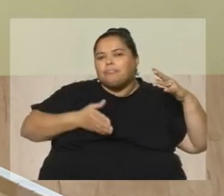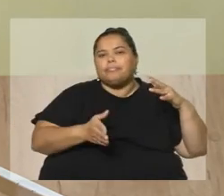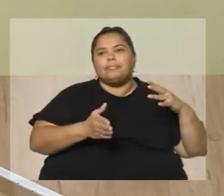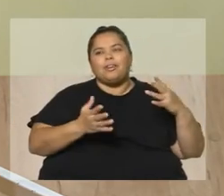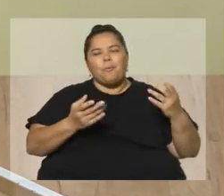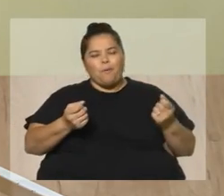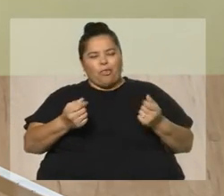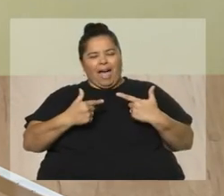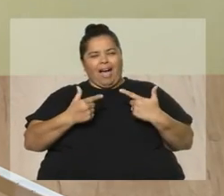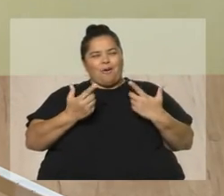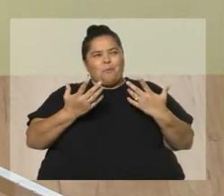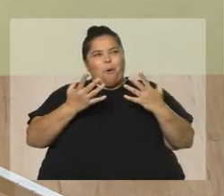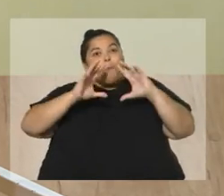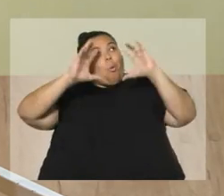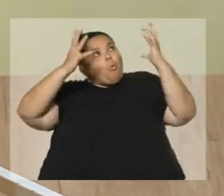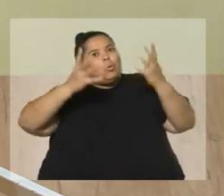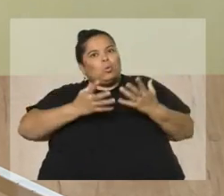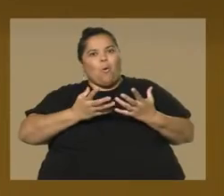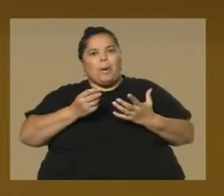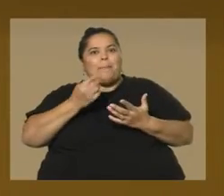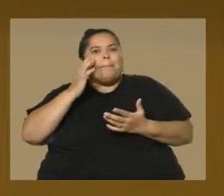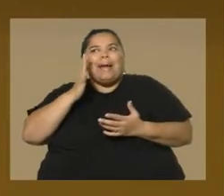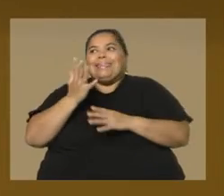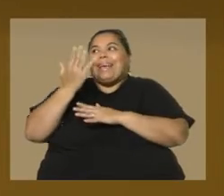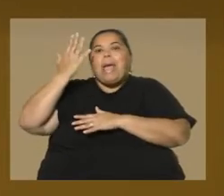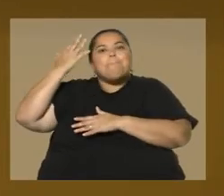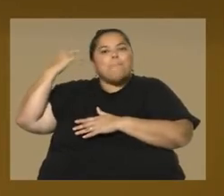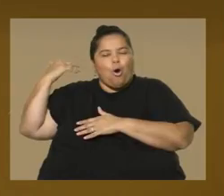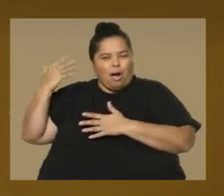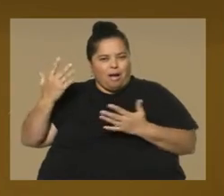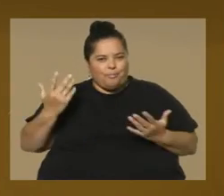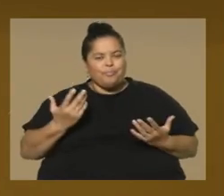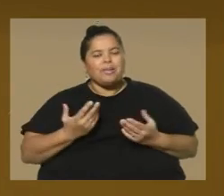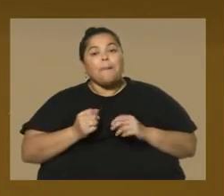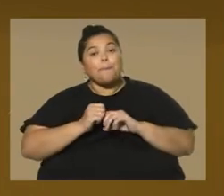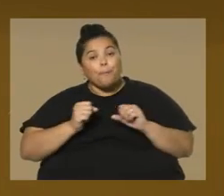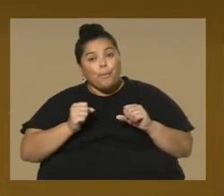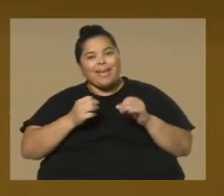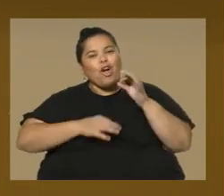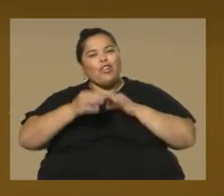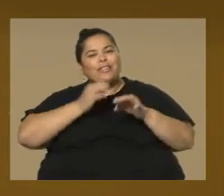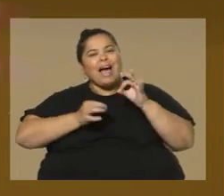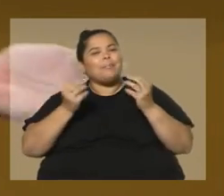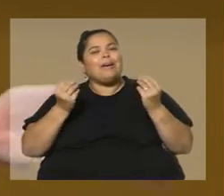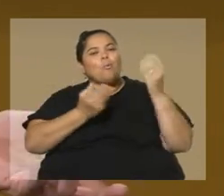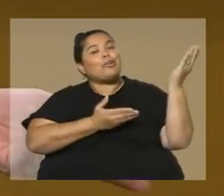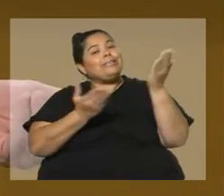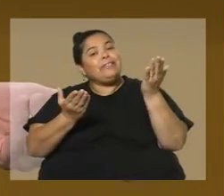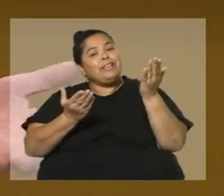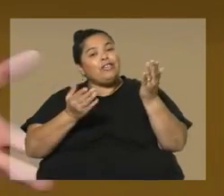en ese mundo, en esa época. ¿Se puede adelantar cómo es que es recibido el público? Si es simplemente